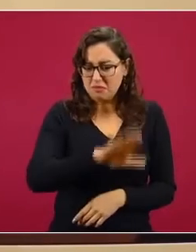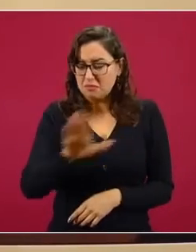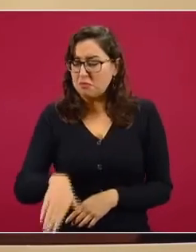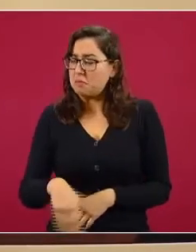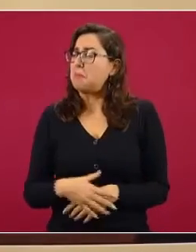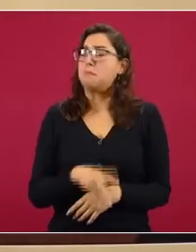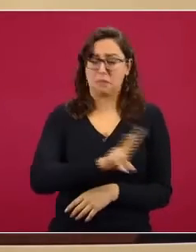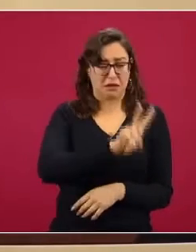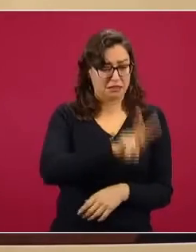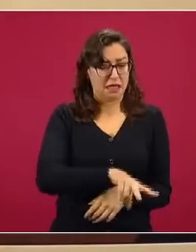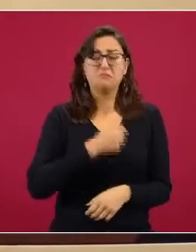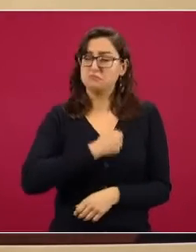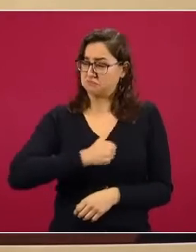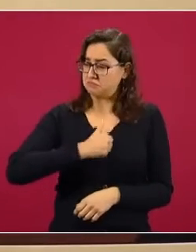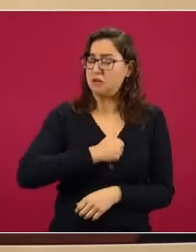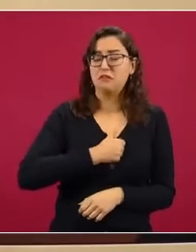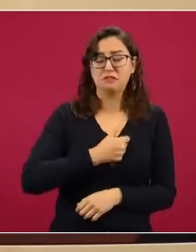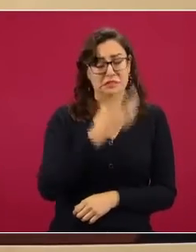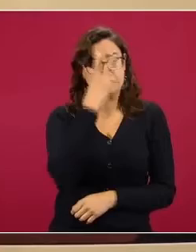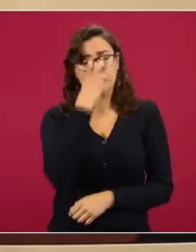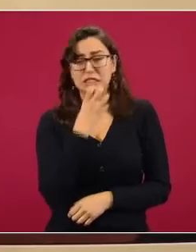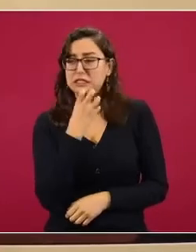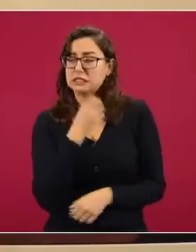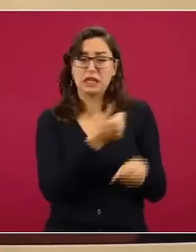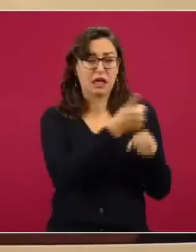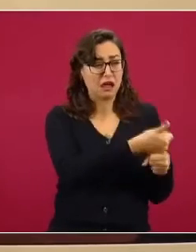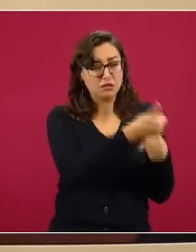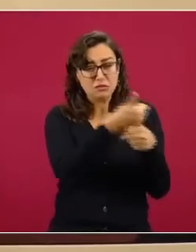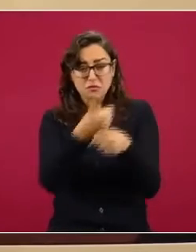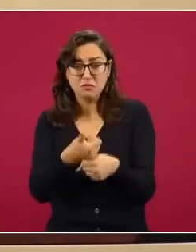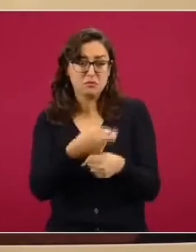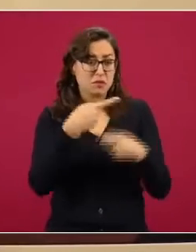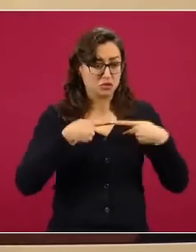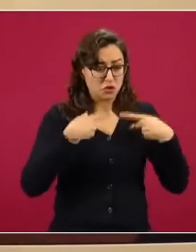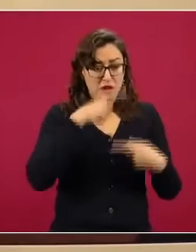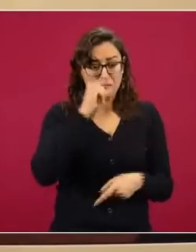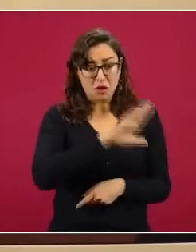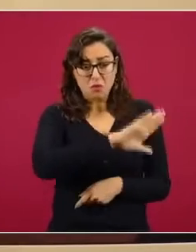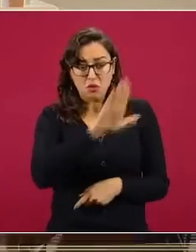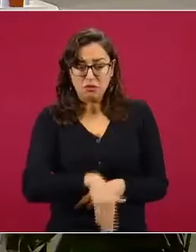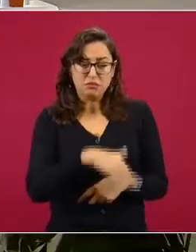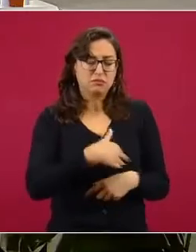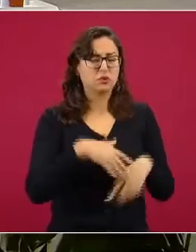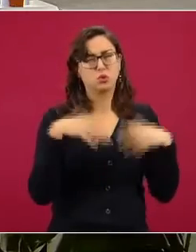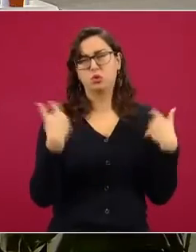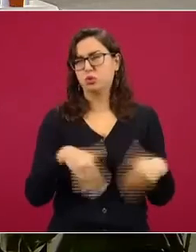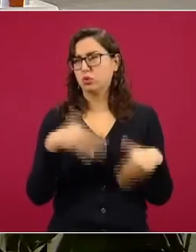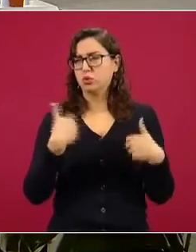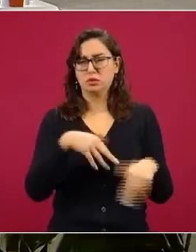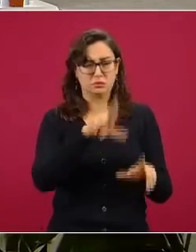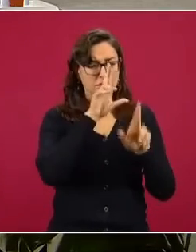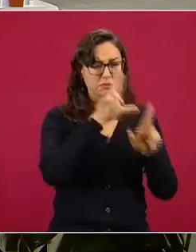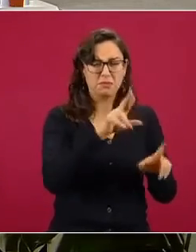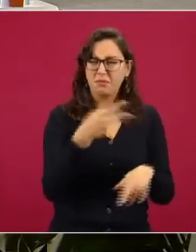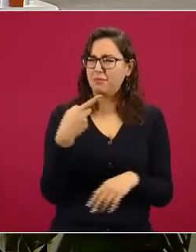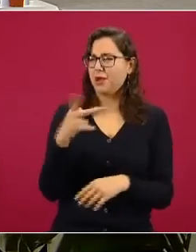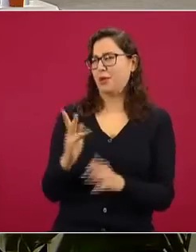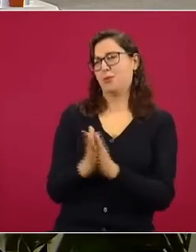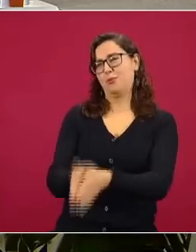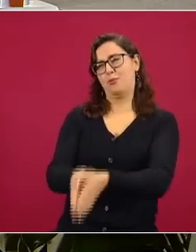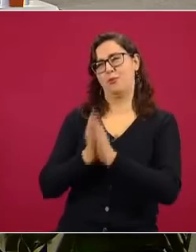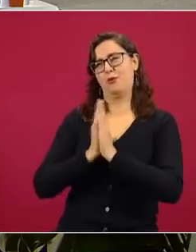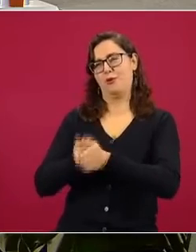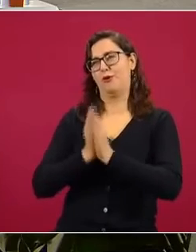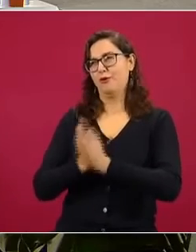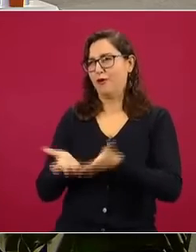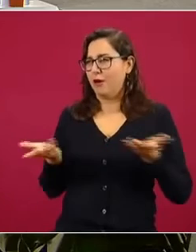historia y una familia rota que merece todo nuestro respeto pero de veras nos van a llamar rotos con las cifras que